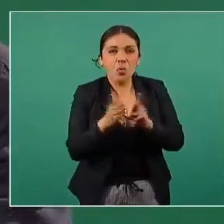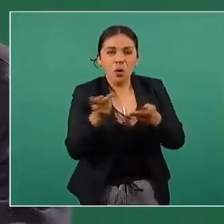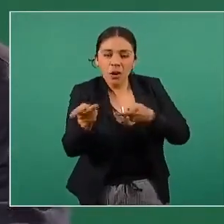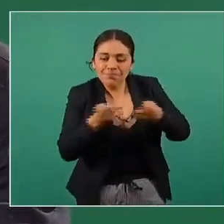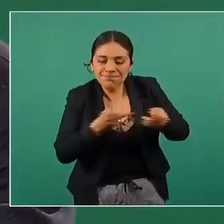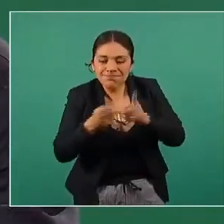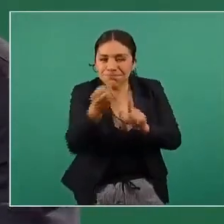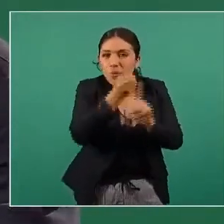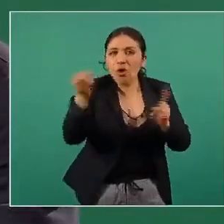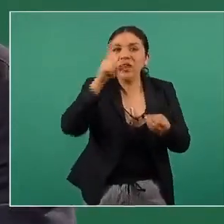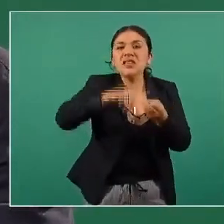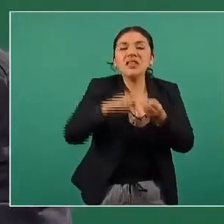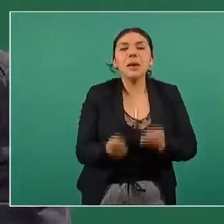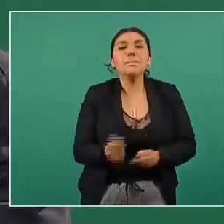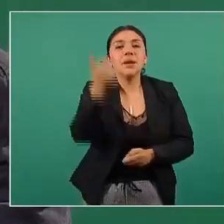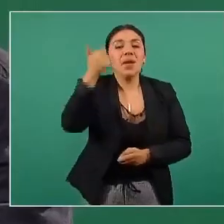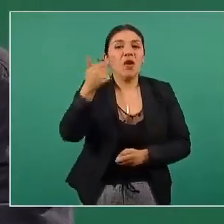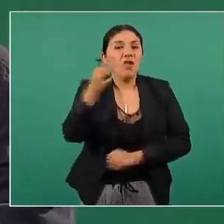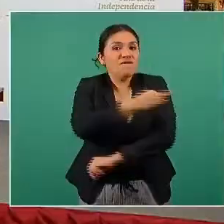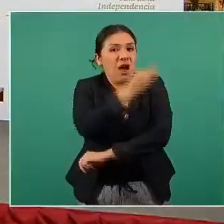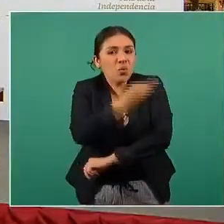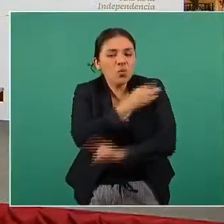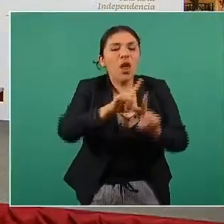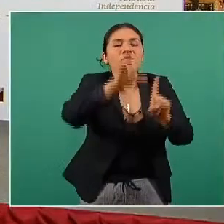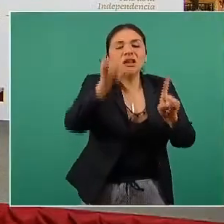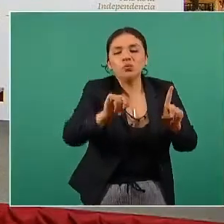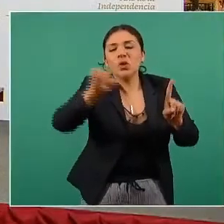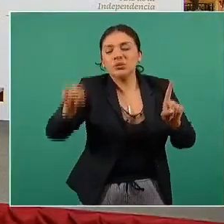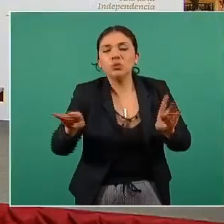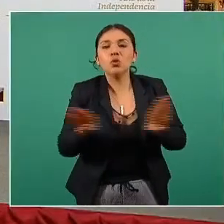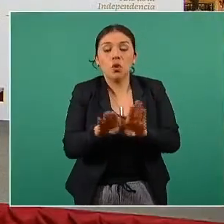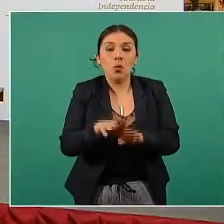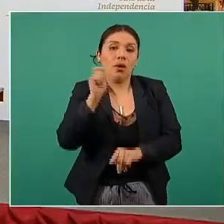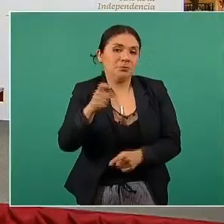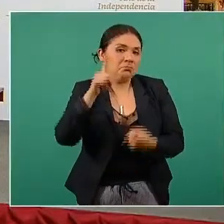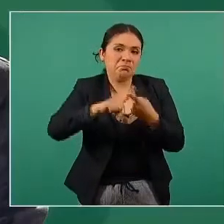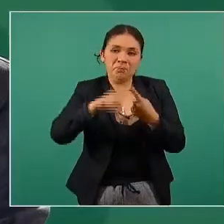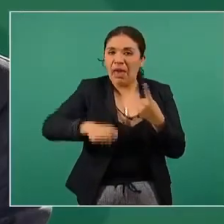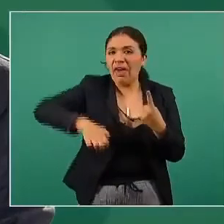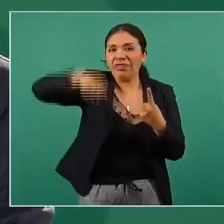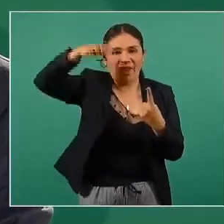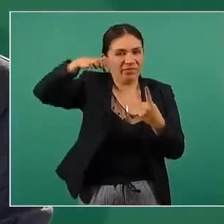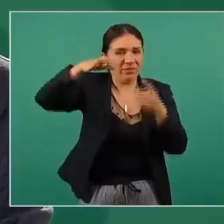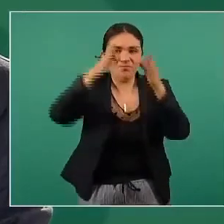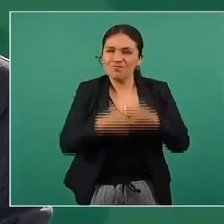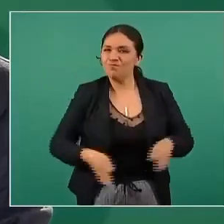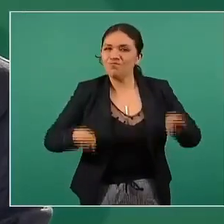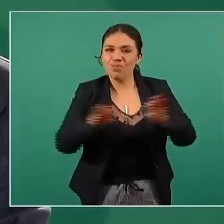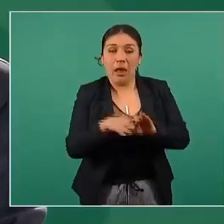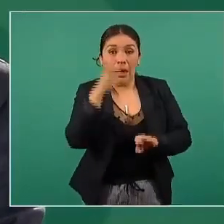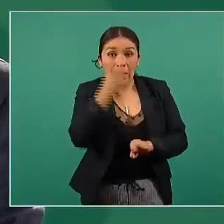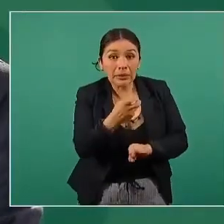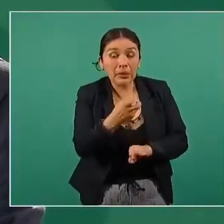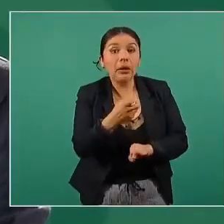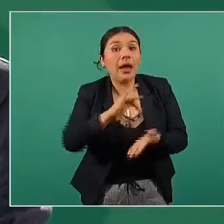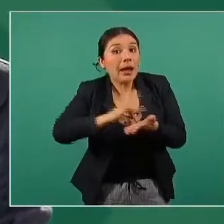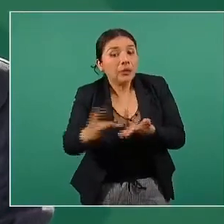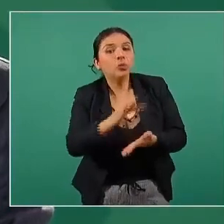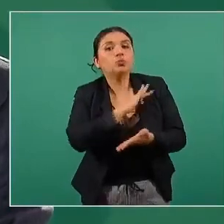quién se vacuna primero y quién se vacuna después, es la edad. Priorizar por edad lo que nos permite es